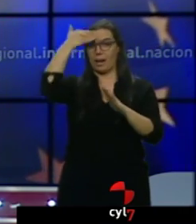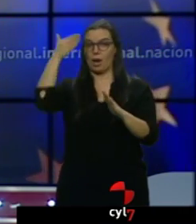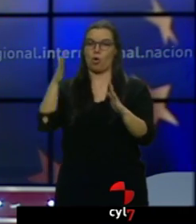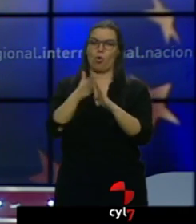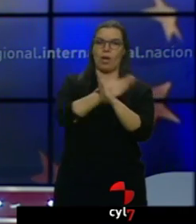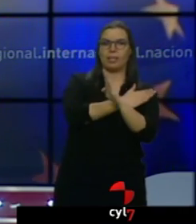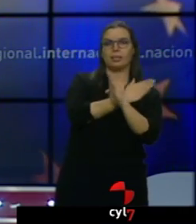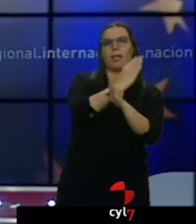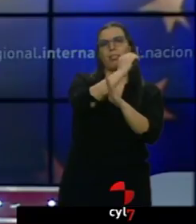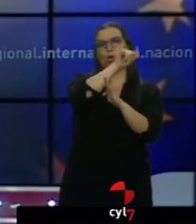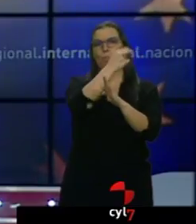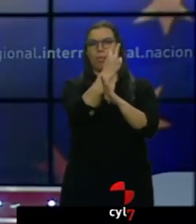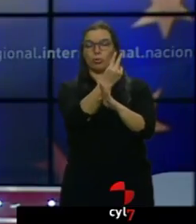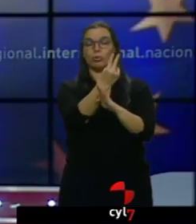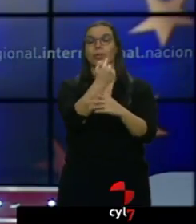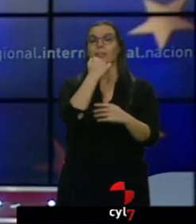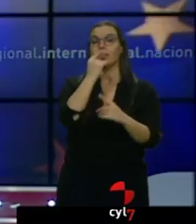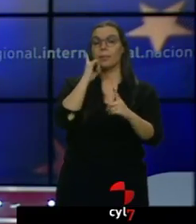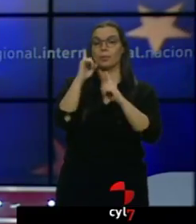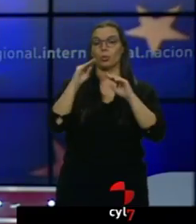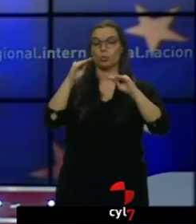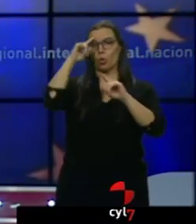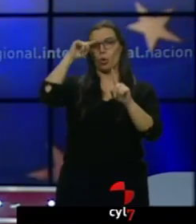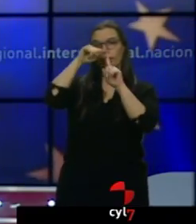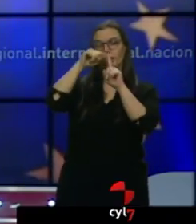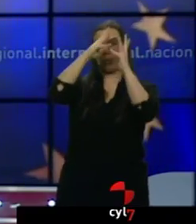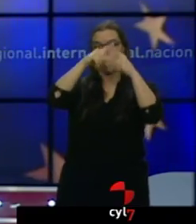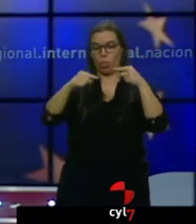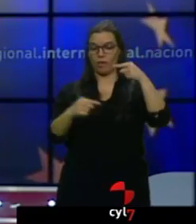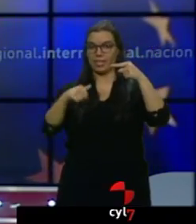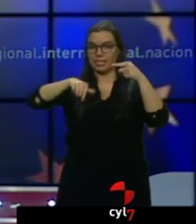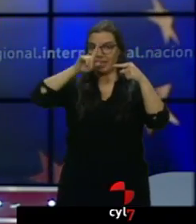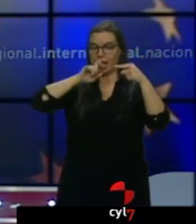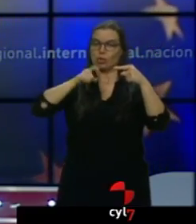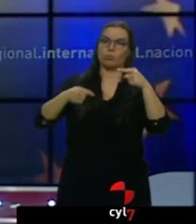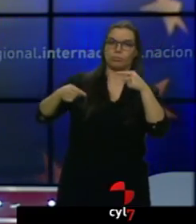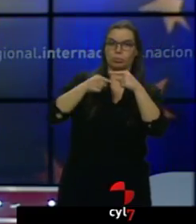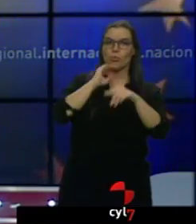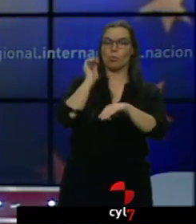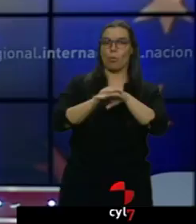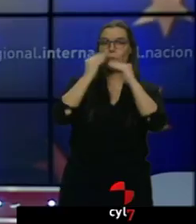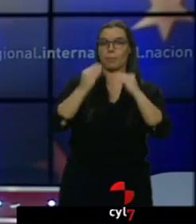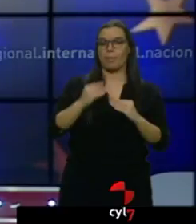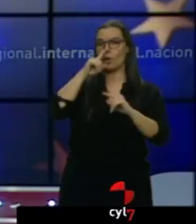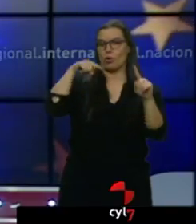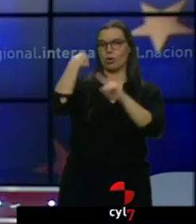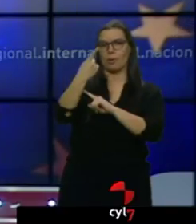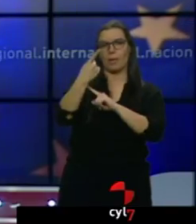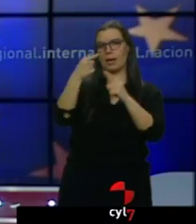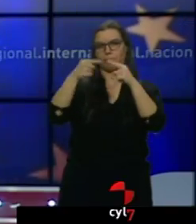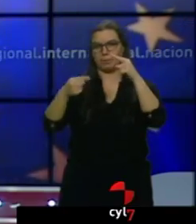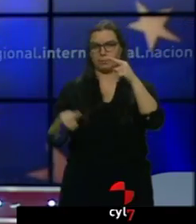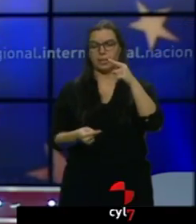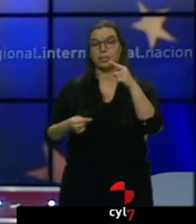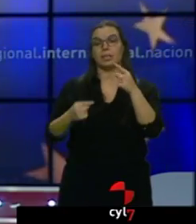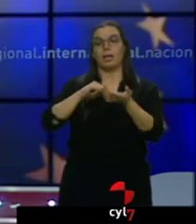previsiones de otoño apunta que el objetivo de déficit se cumplirá este año, pero se rebasará en 2019 en tres décimas. No se cree el plan de ingresos